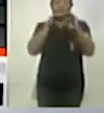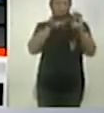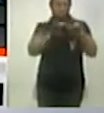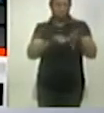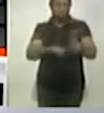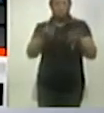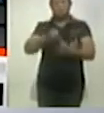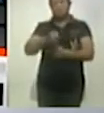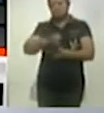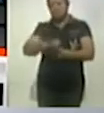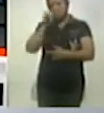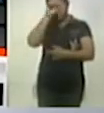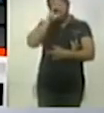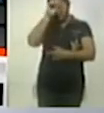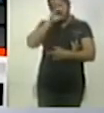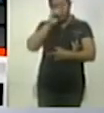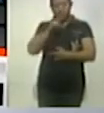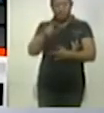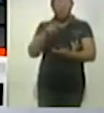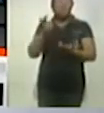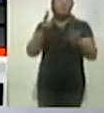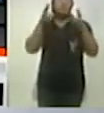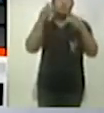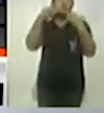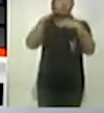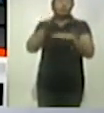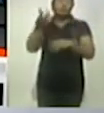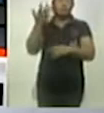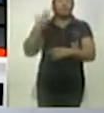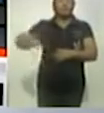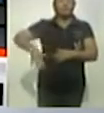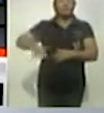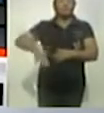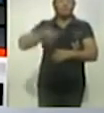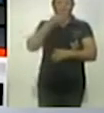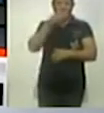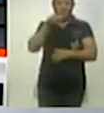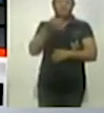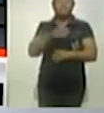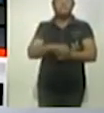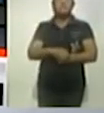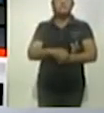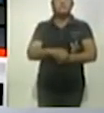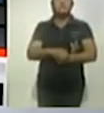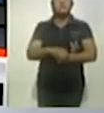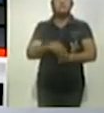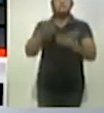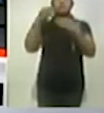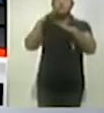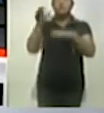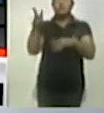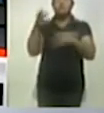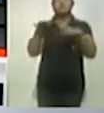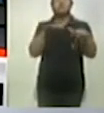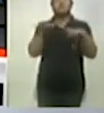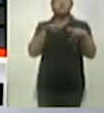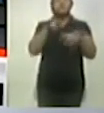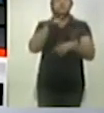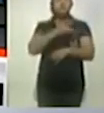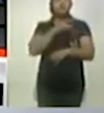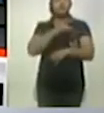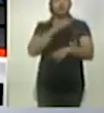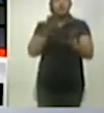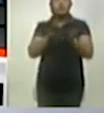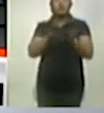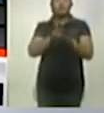sus saludos, sugerencias, opiniones respecto a lo que ya adelantábamos en el teaser respecto al sismo, coméntenos cómo lo vivió,